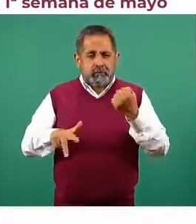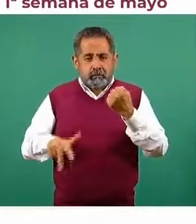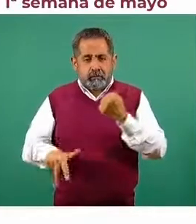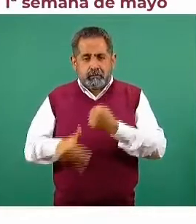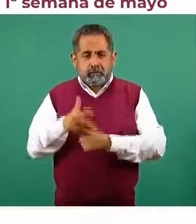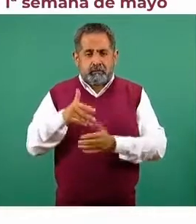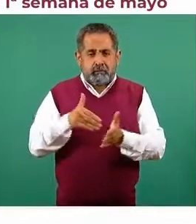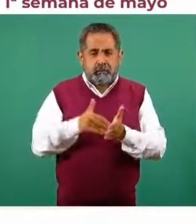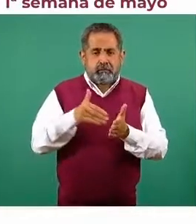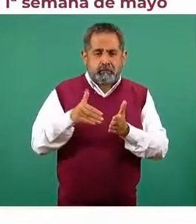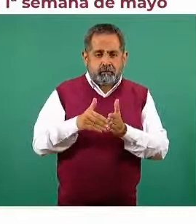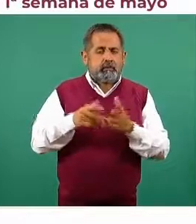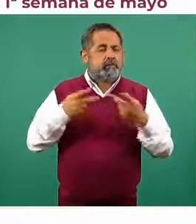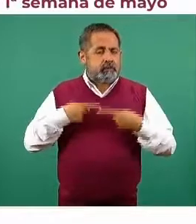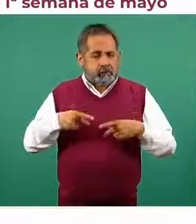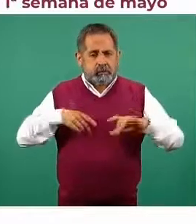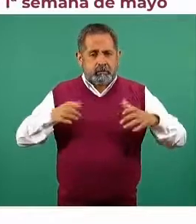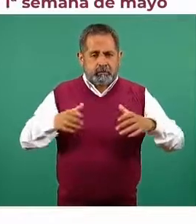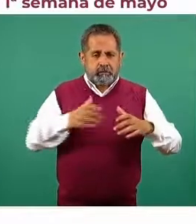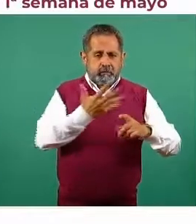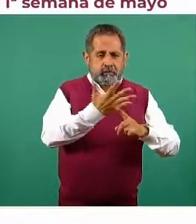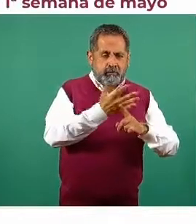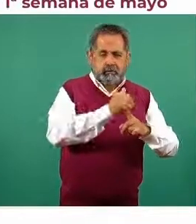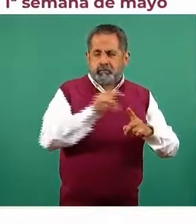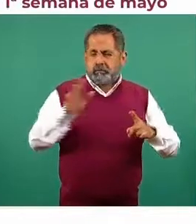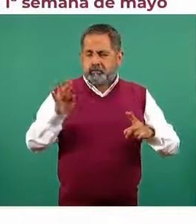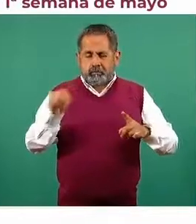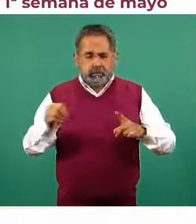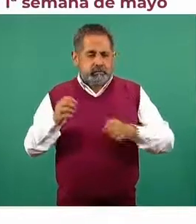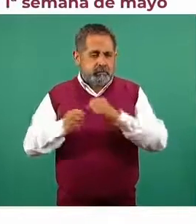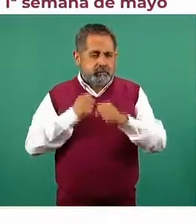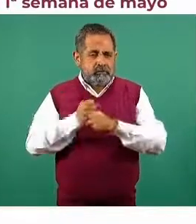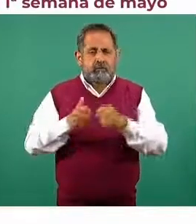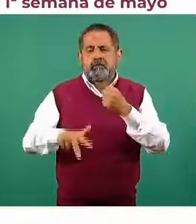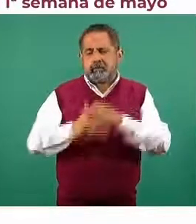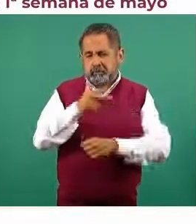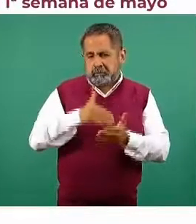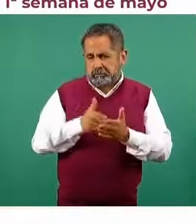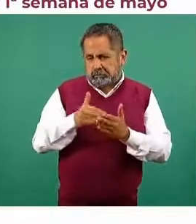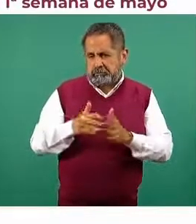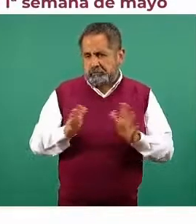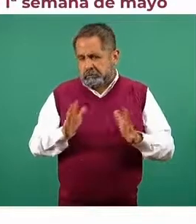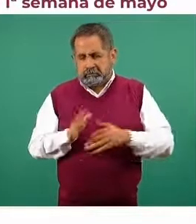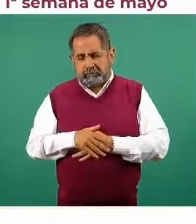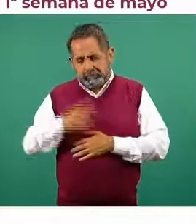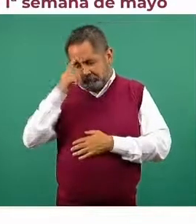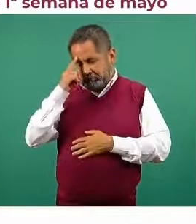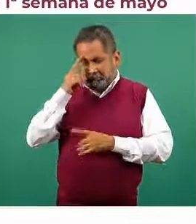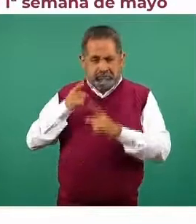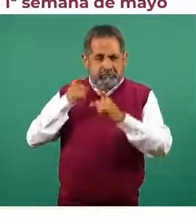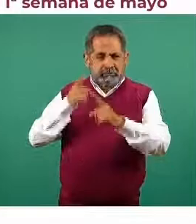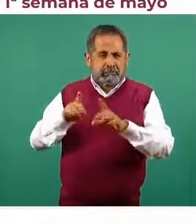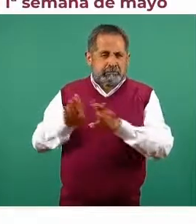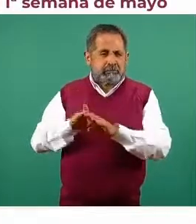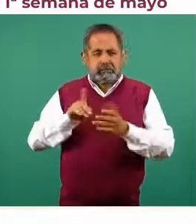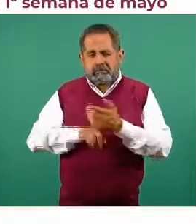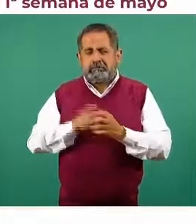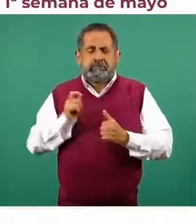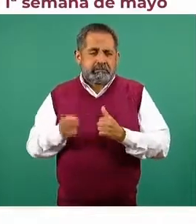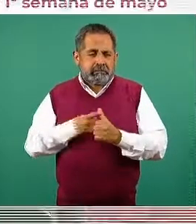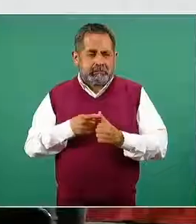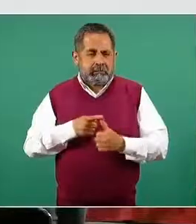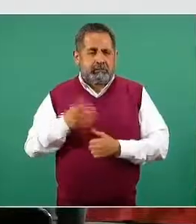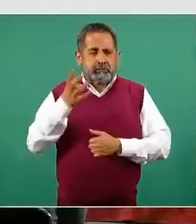millones de personas entre 50 y 59 años y la meta que nos hemos planteado, primeramente,